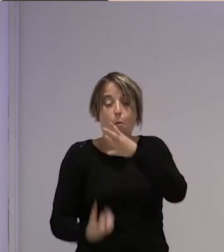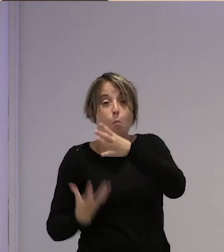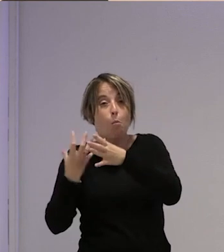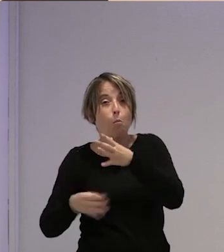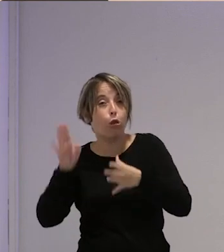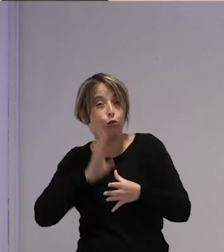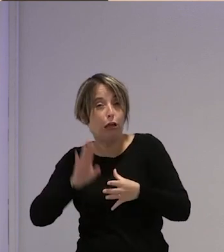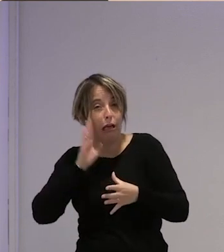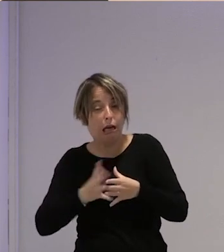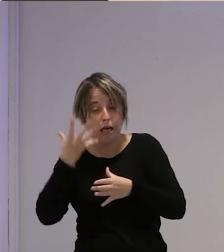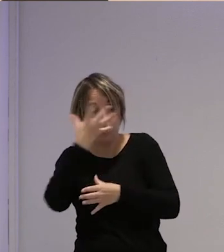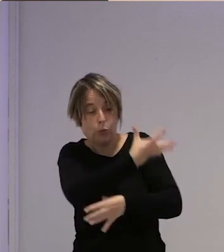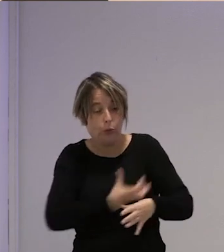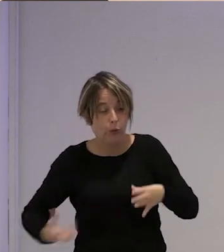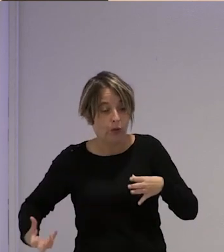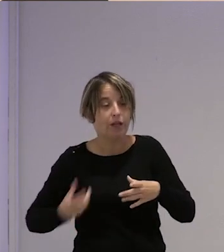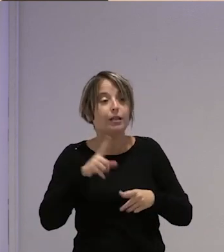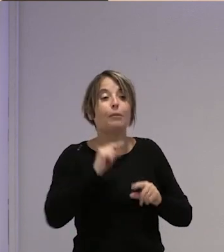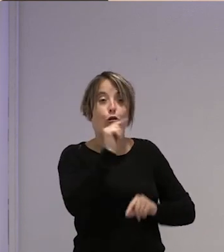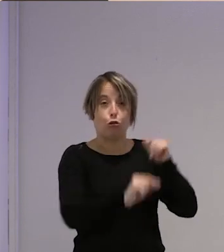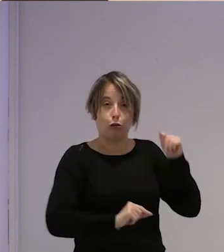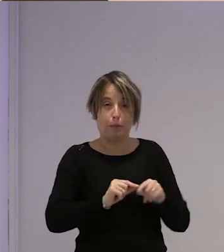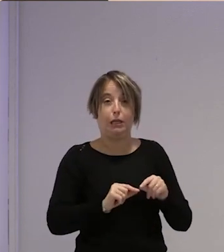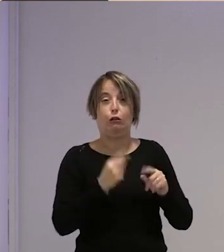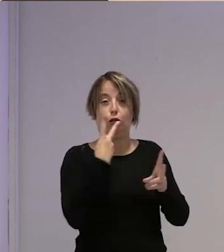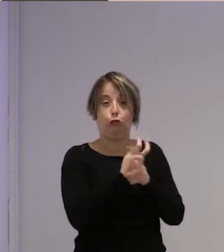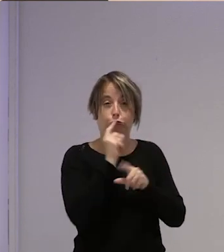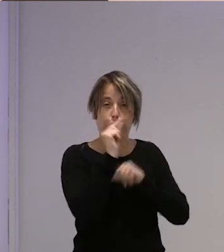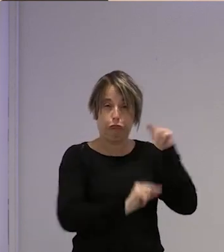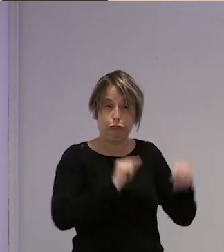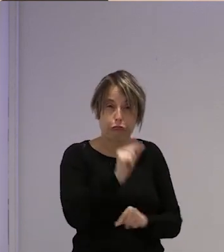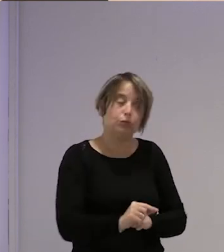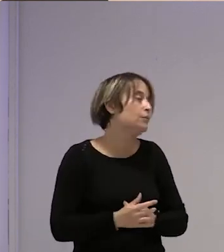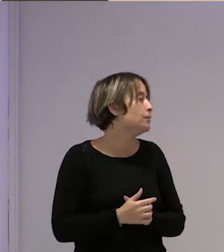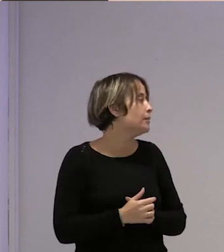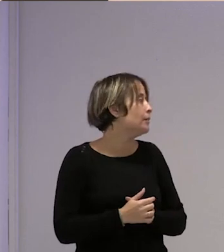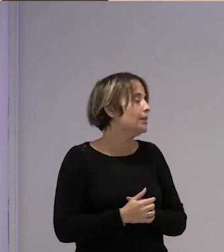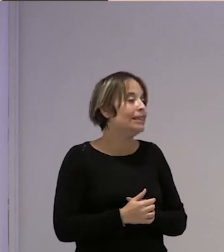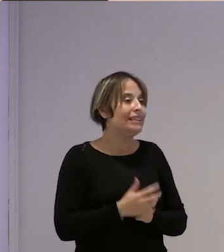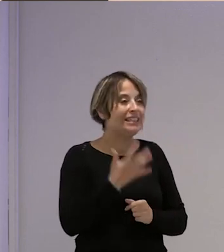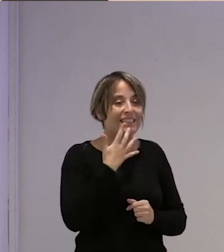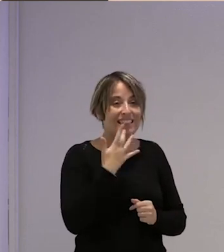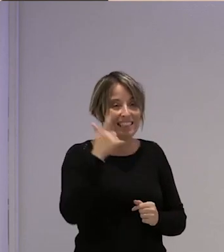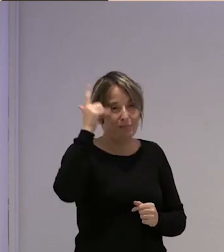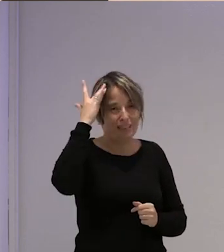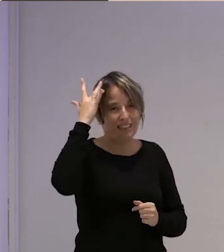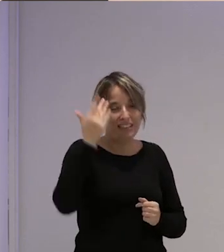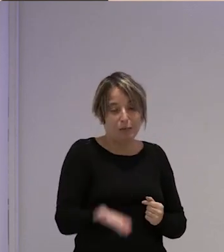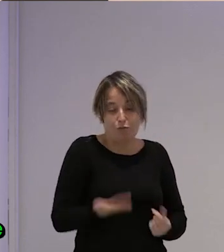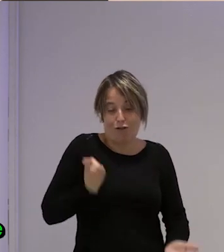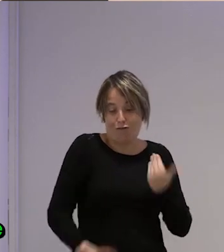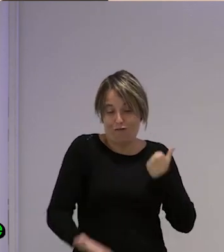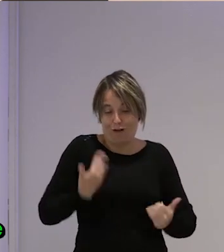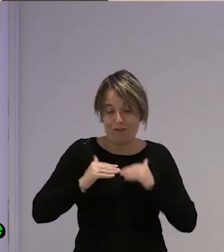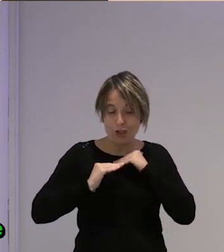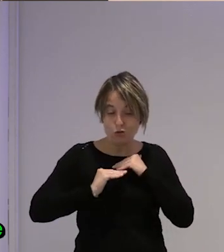los freceros contaminados también por los pesticidas por los herbicidas si alguna vez se arrancara toda toda esa producción